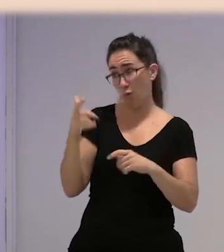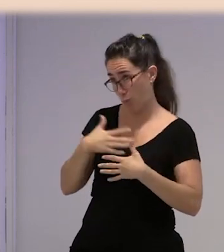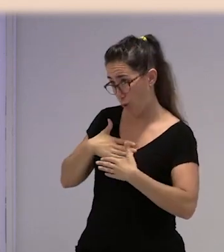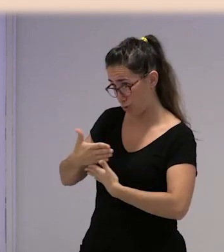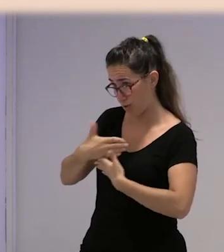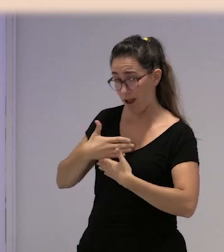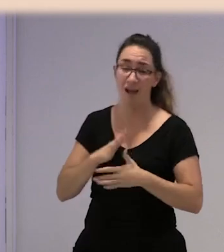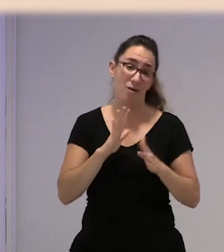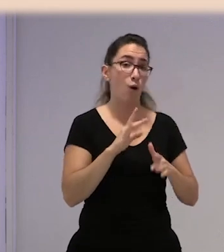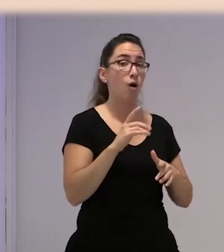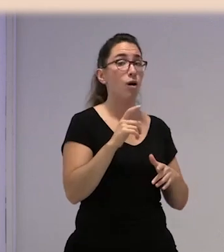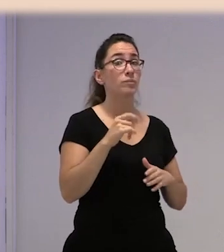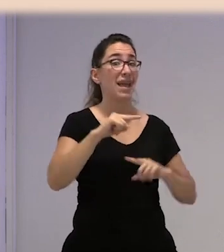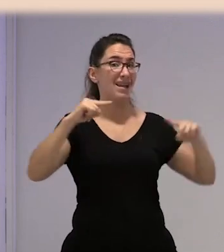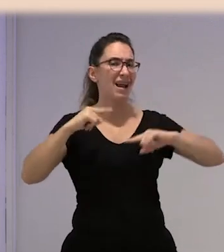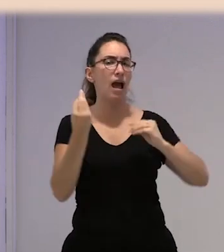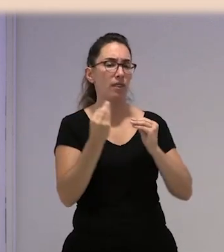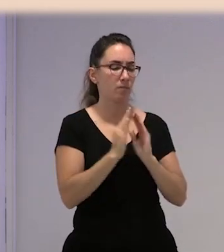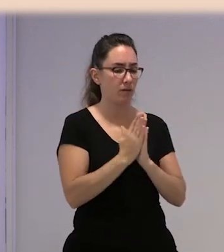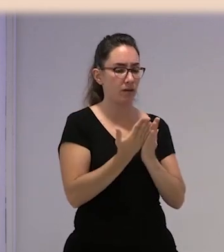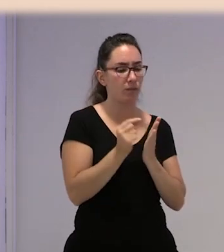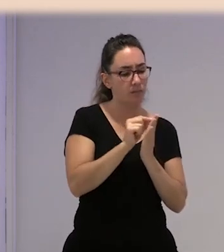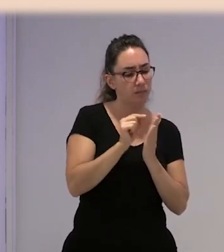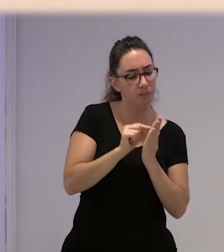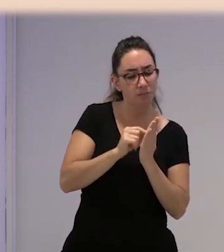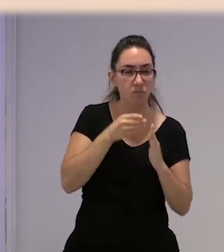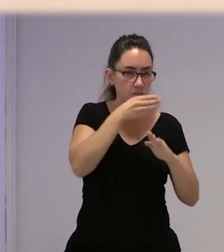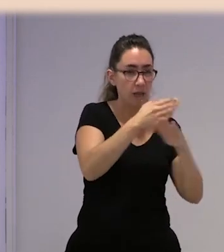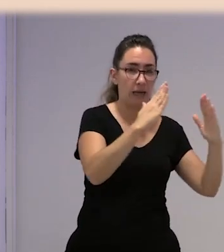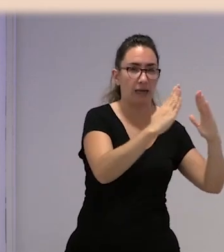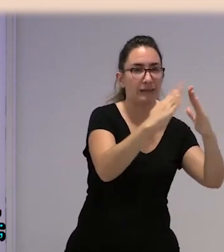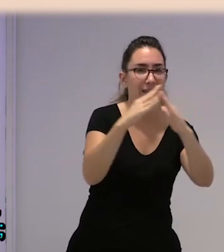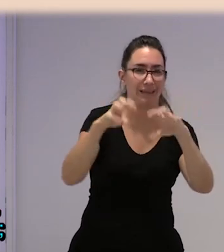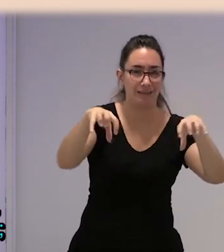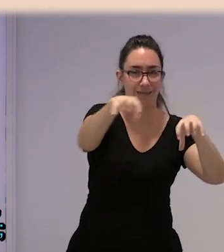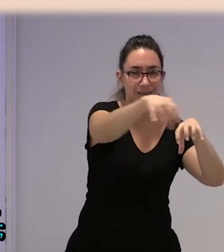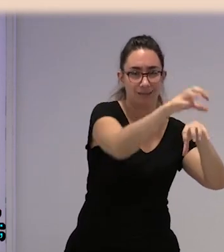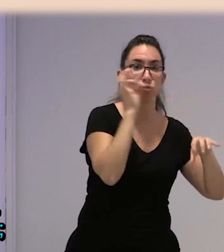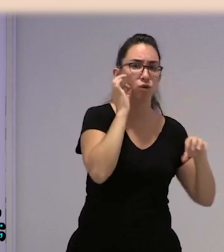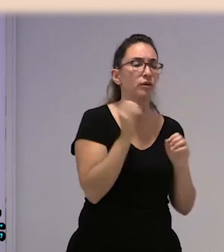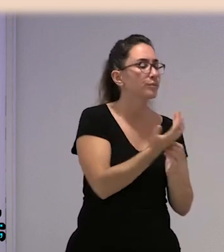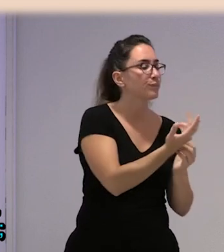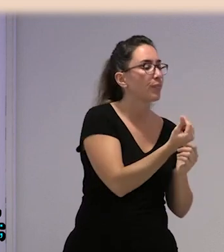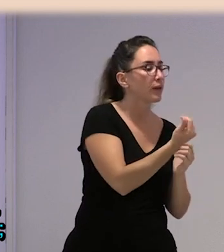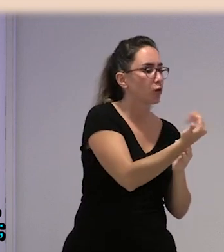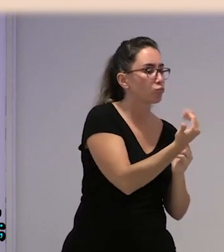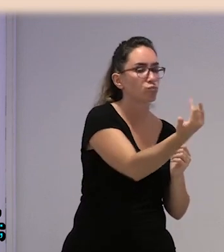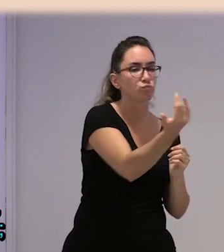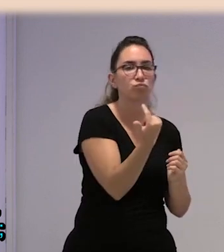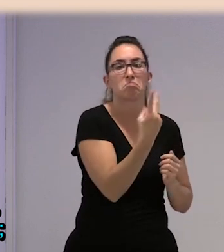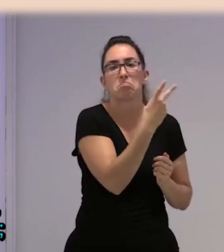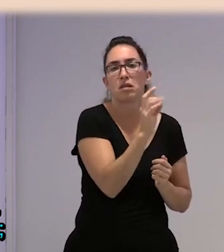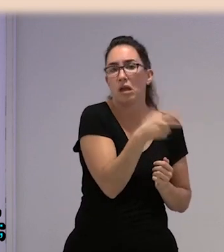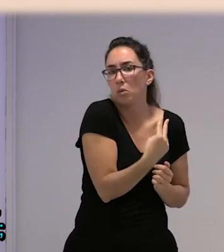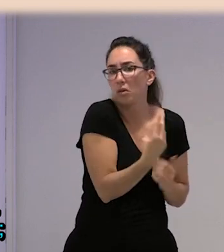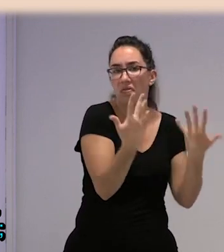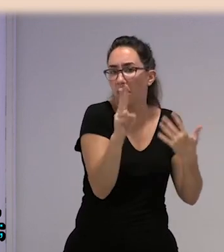encargada lo que hace con una libreta, se va por todas las casetas de las mujeres, recogiendo dinero, 20 euros, 10 euros, cada